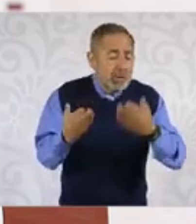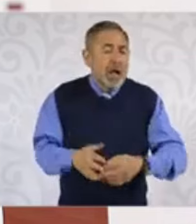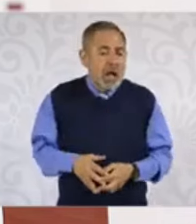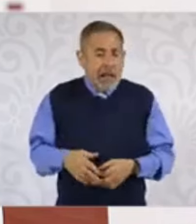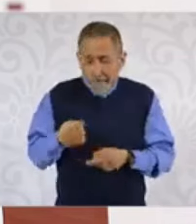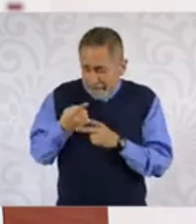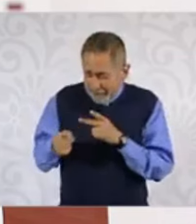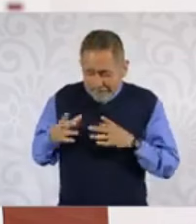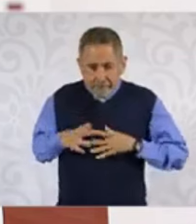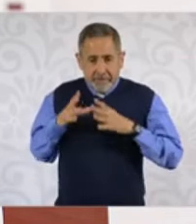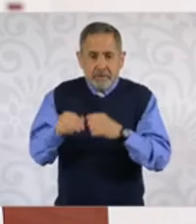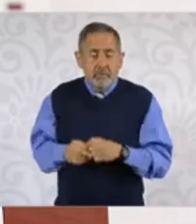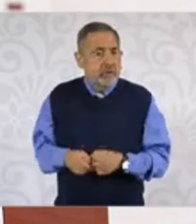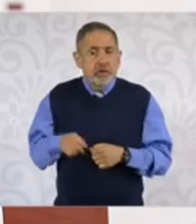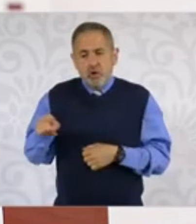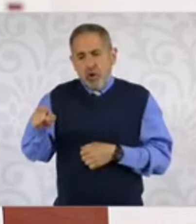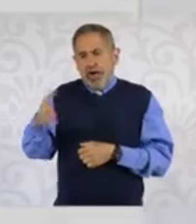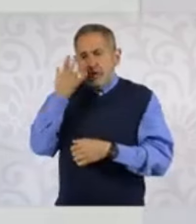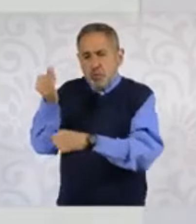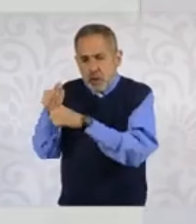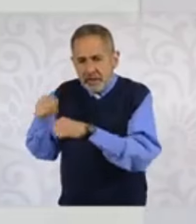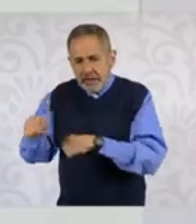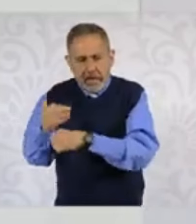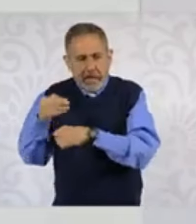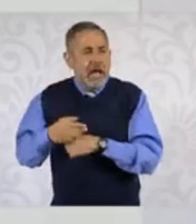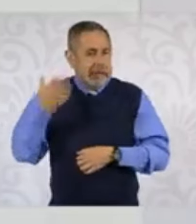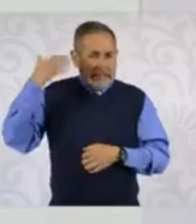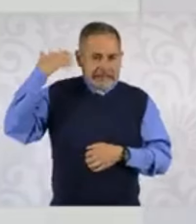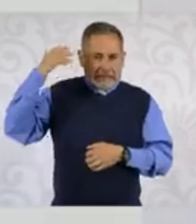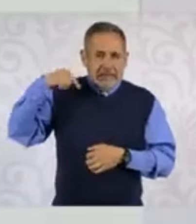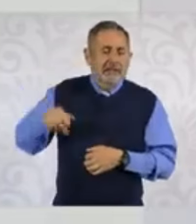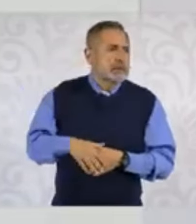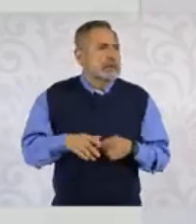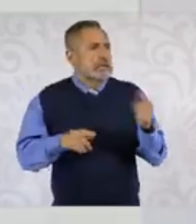el jueves 21 de noviembre, TUV, y el viernes 22 de noviembre,